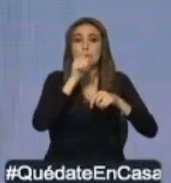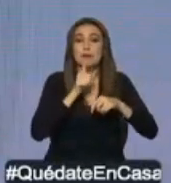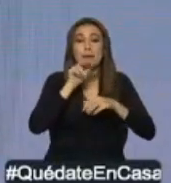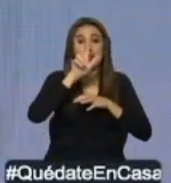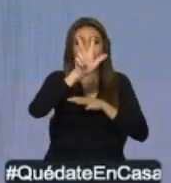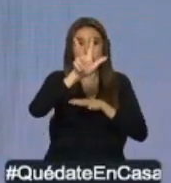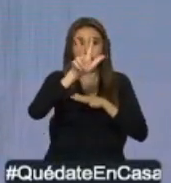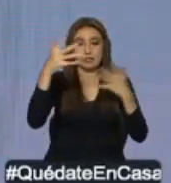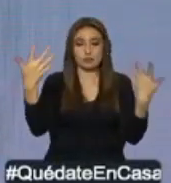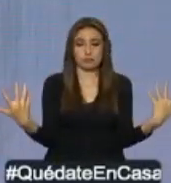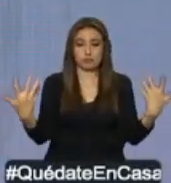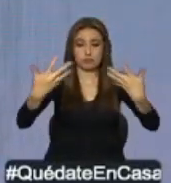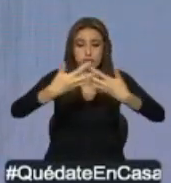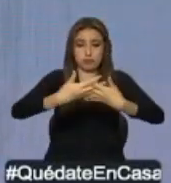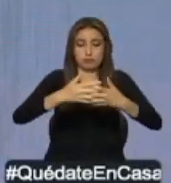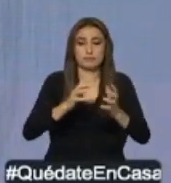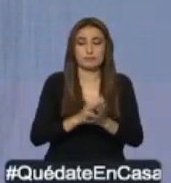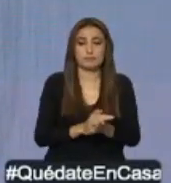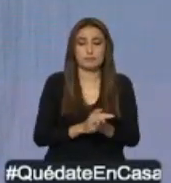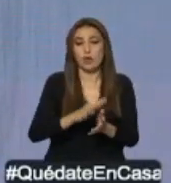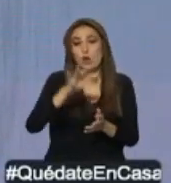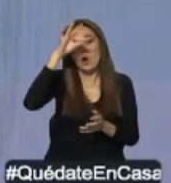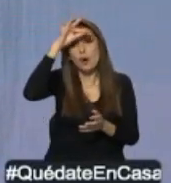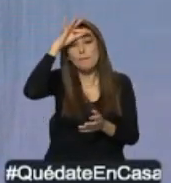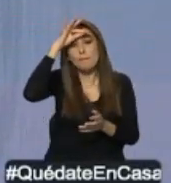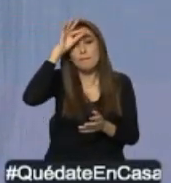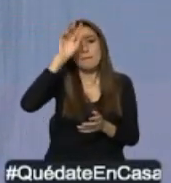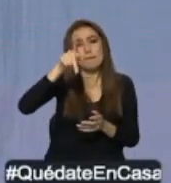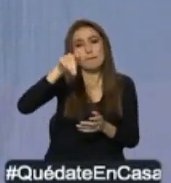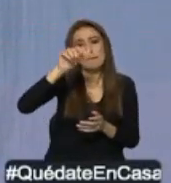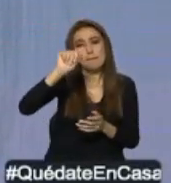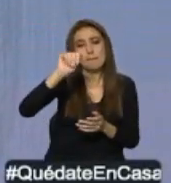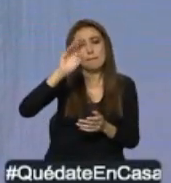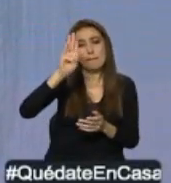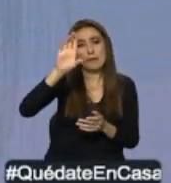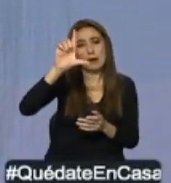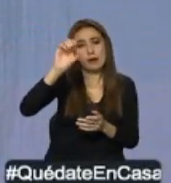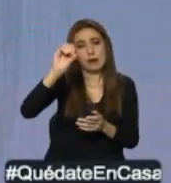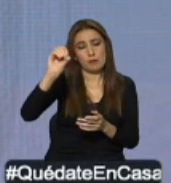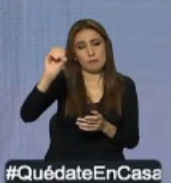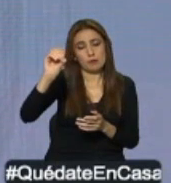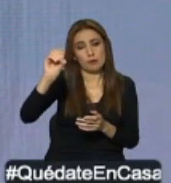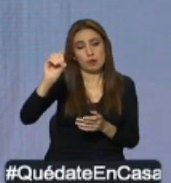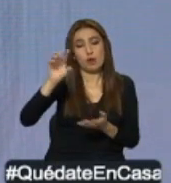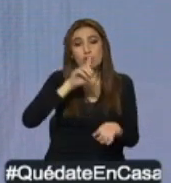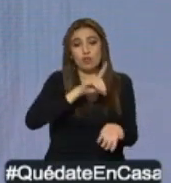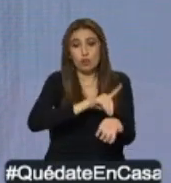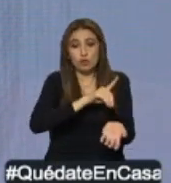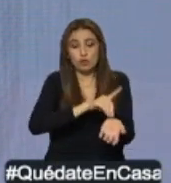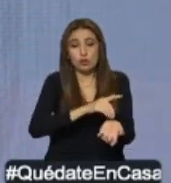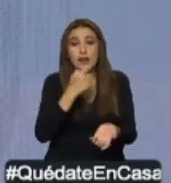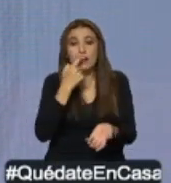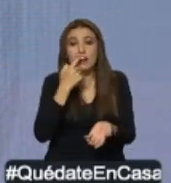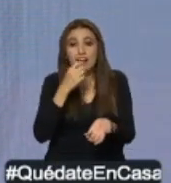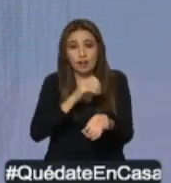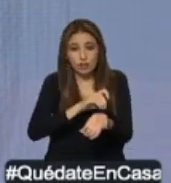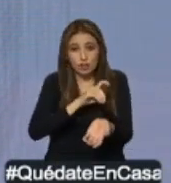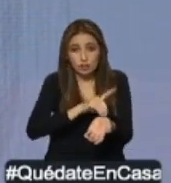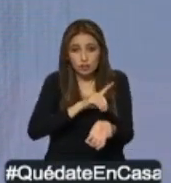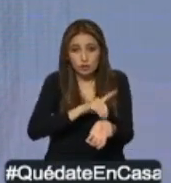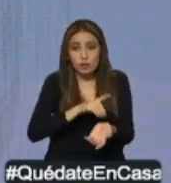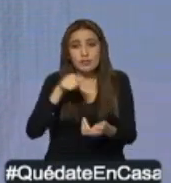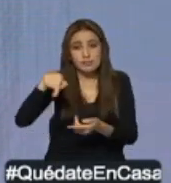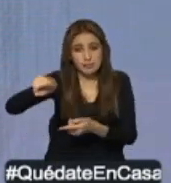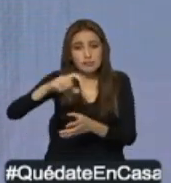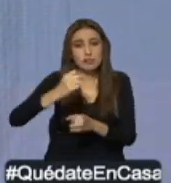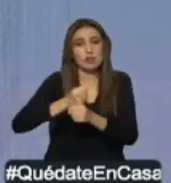Hospital Pablo Arturo Suárez son los odontólogos con Ciudadanos los que fabrican los equipos de protección. 100